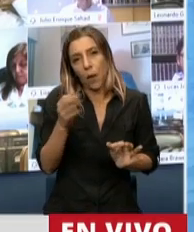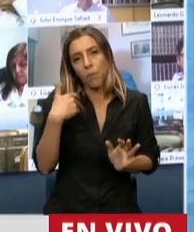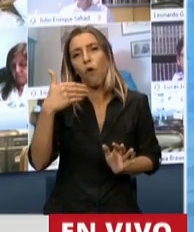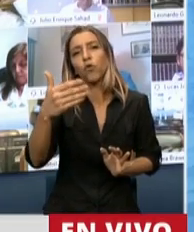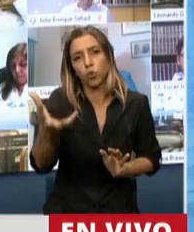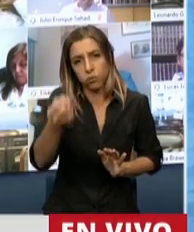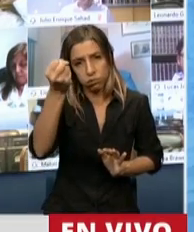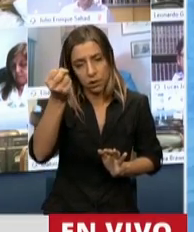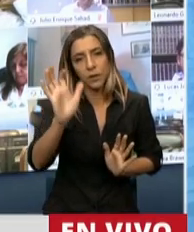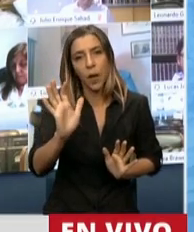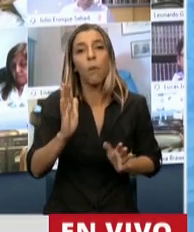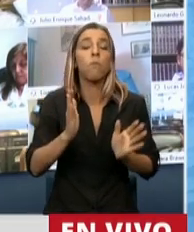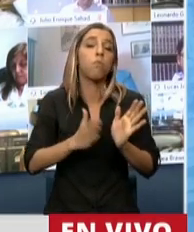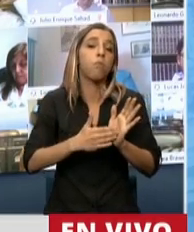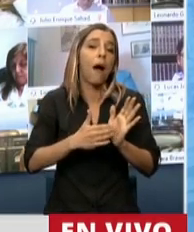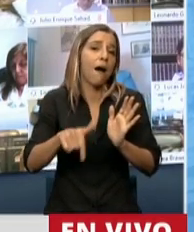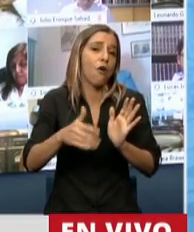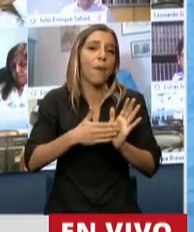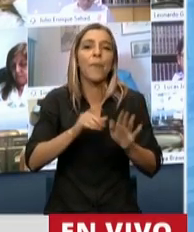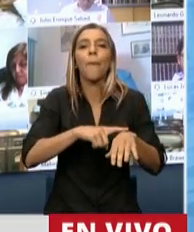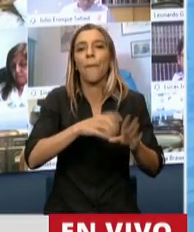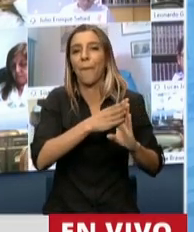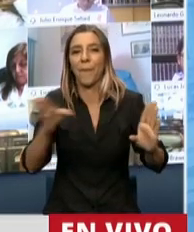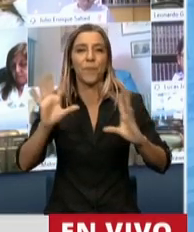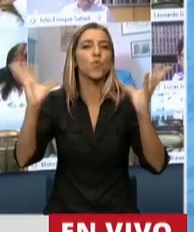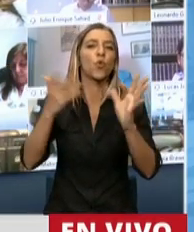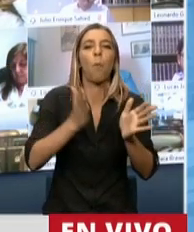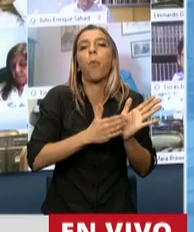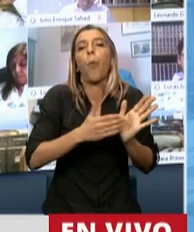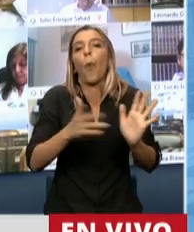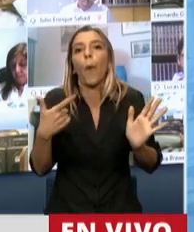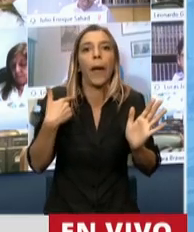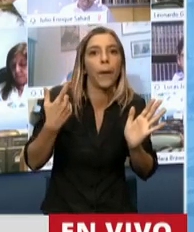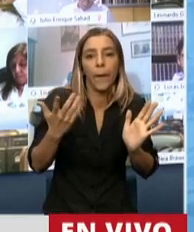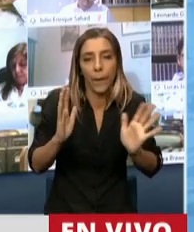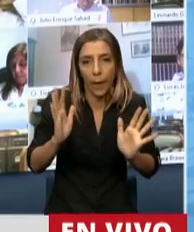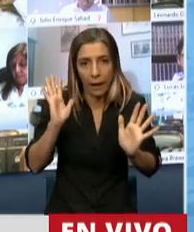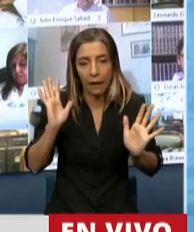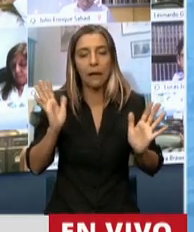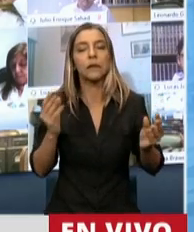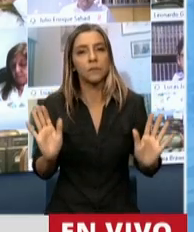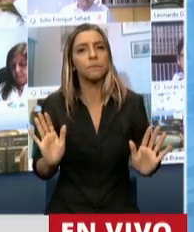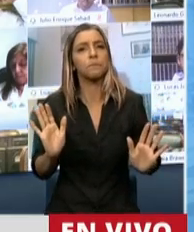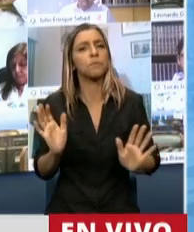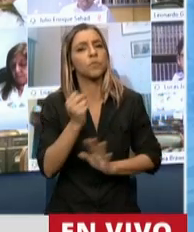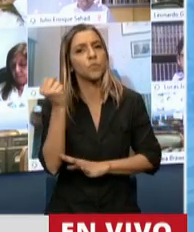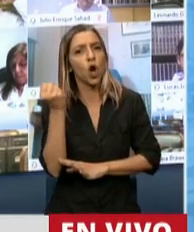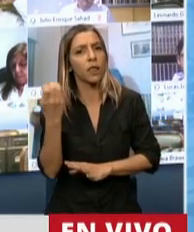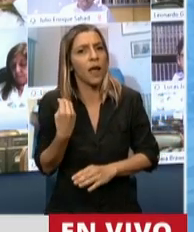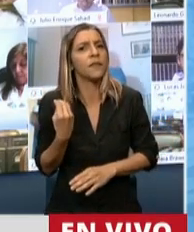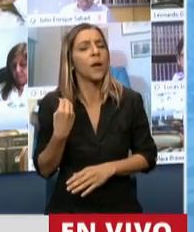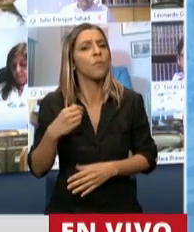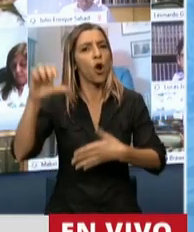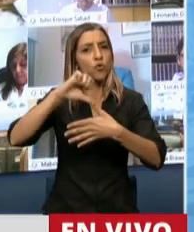probando a nivel mundial, también se relaciona con una inauguración de la primera planta en Sudamérica